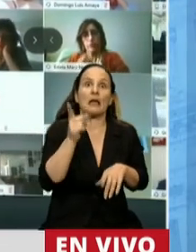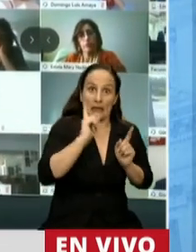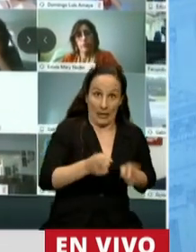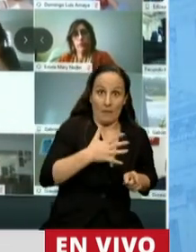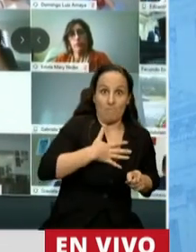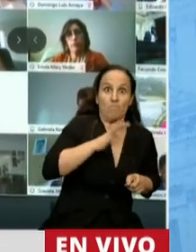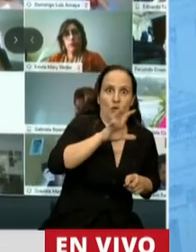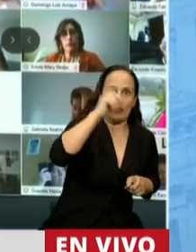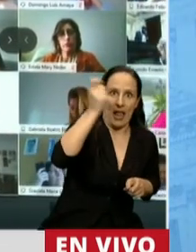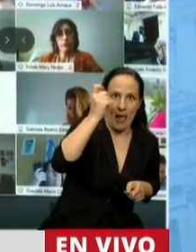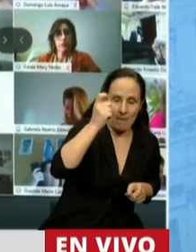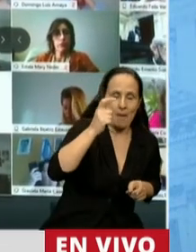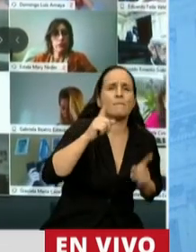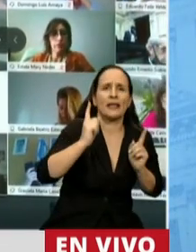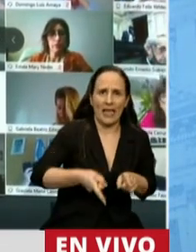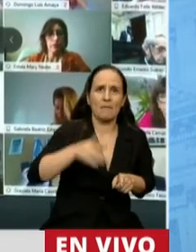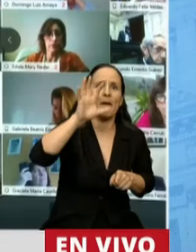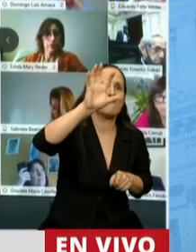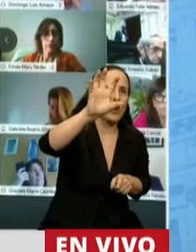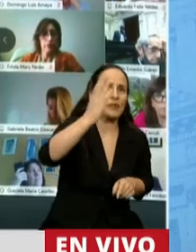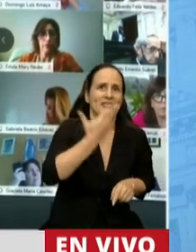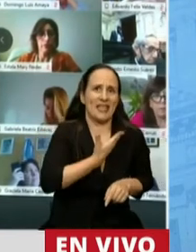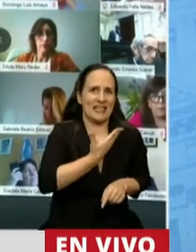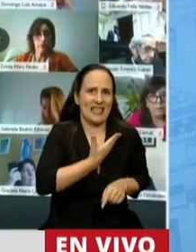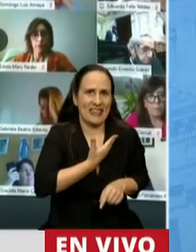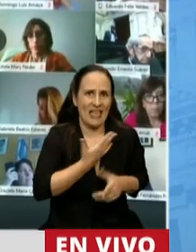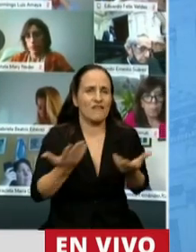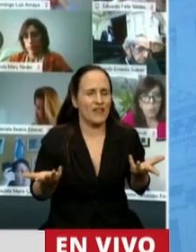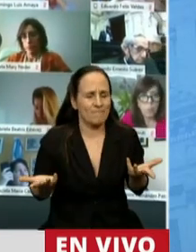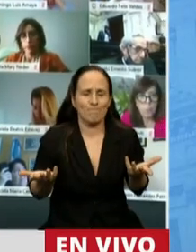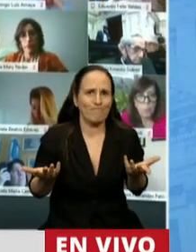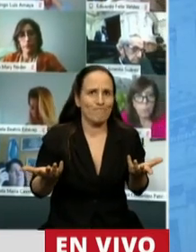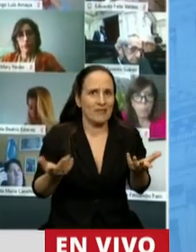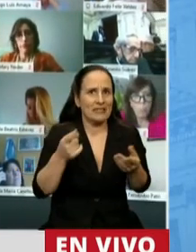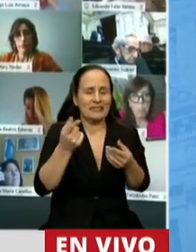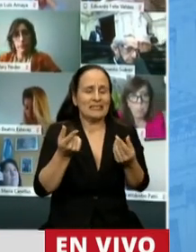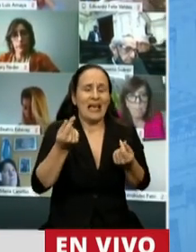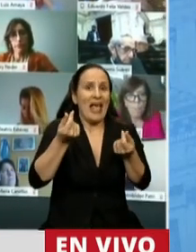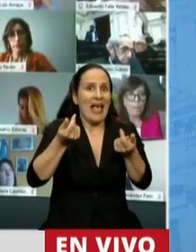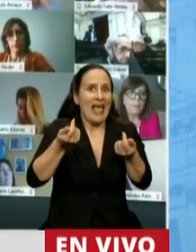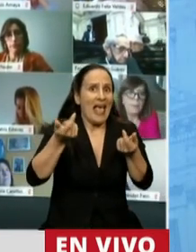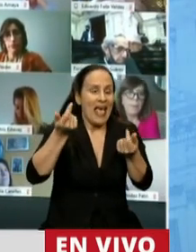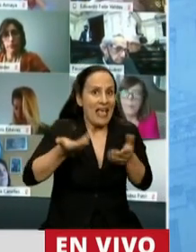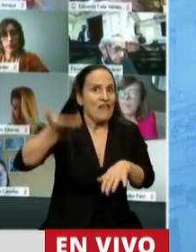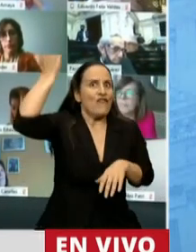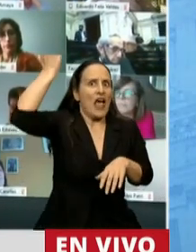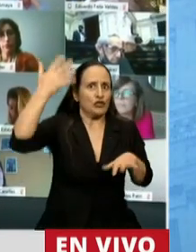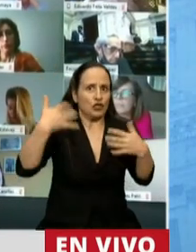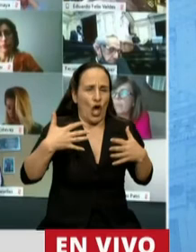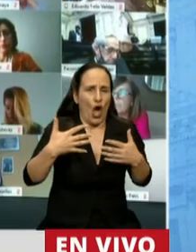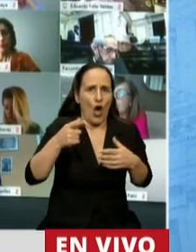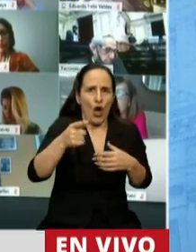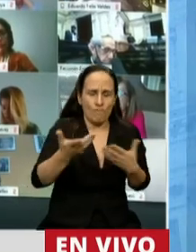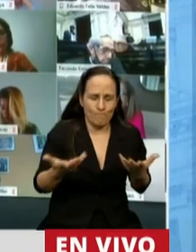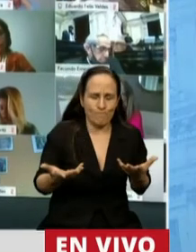Pampa, también la provincia de Santa Fe, han perdido mucho dinero por la inflación padecida durante